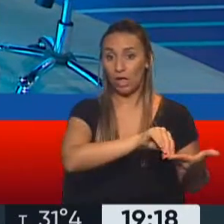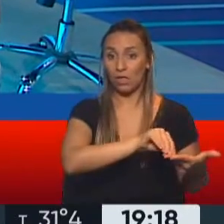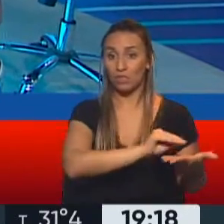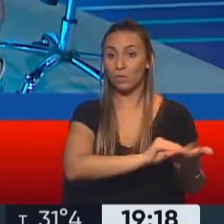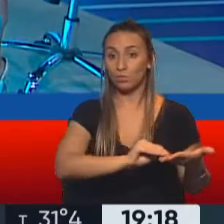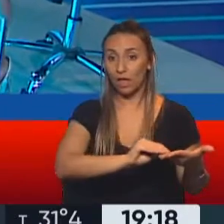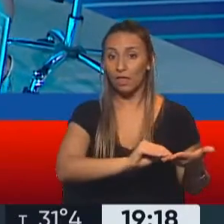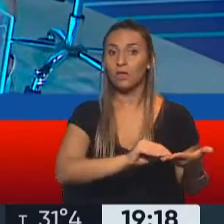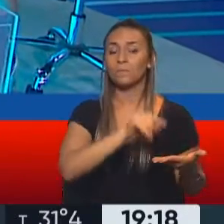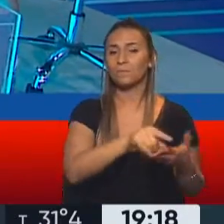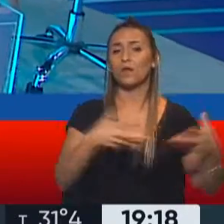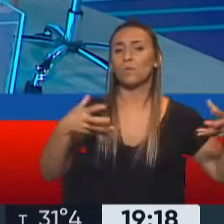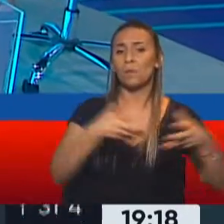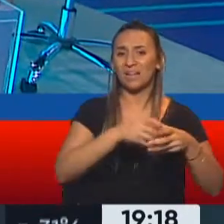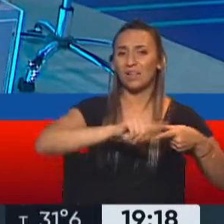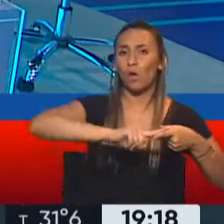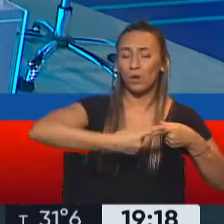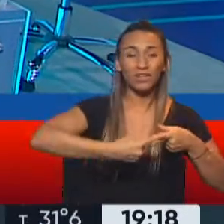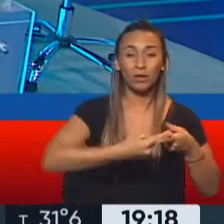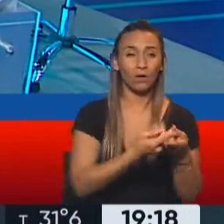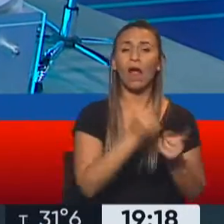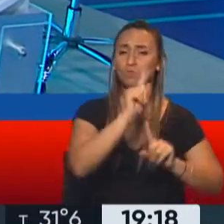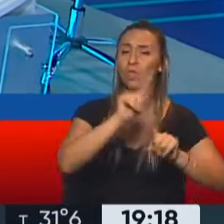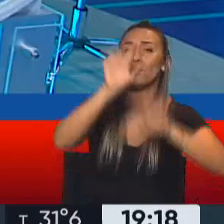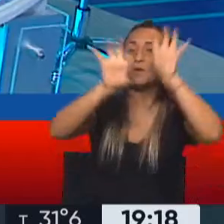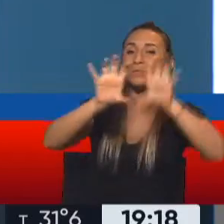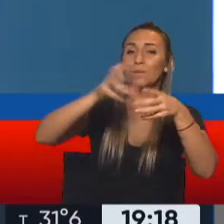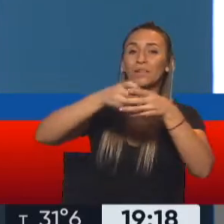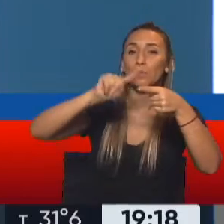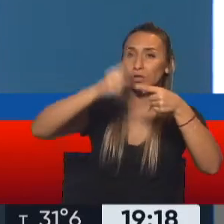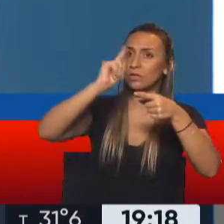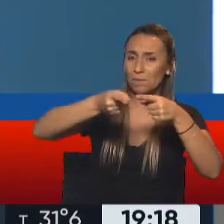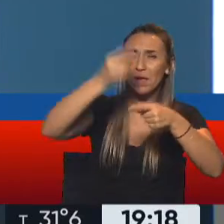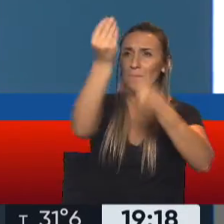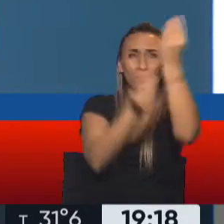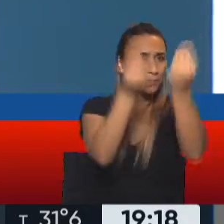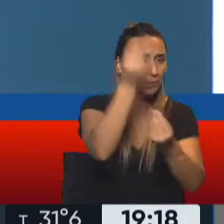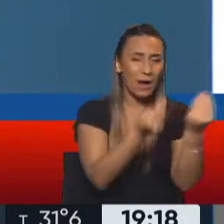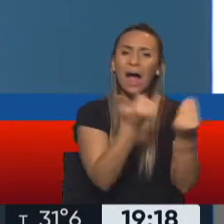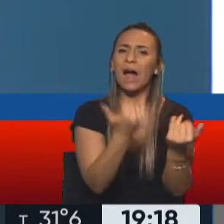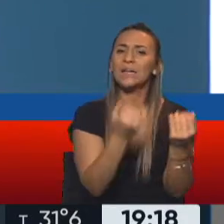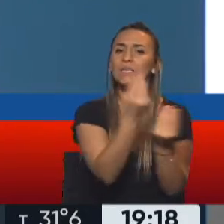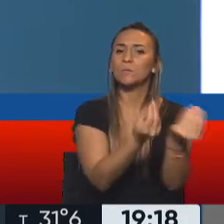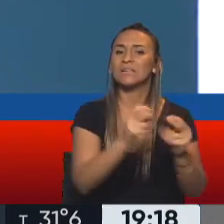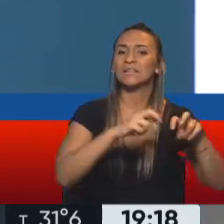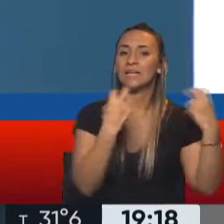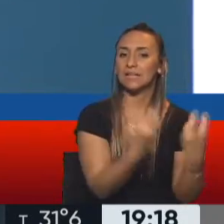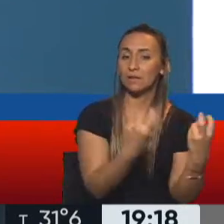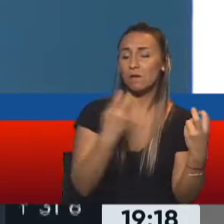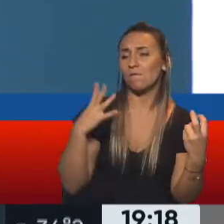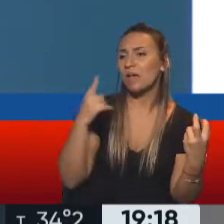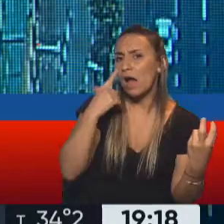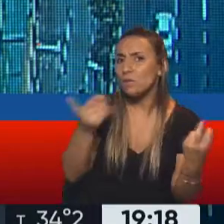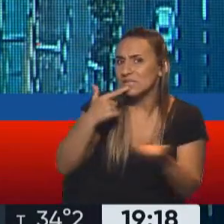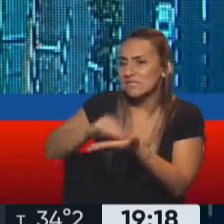todos los partidos políticos, incluso algunos provinciales representados en la Cámara de Diputados, pero más allá de esa discusión, nos faltaban las voces del Senado,